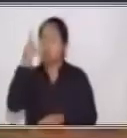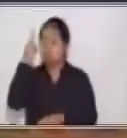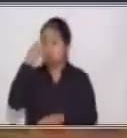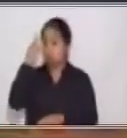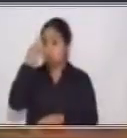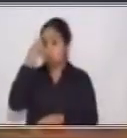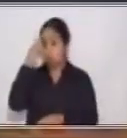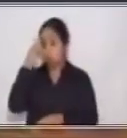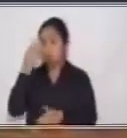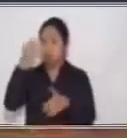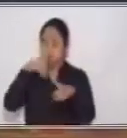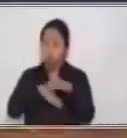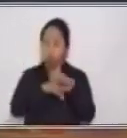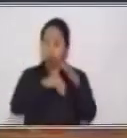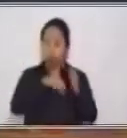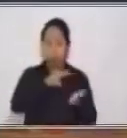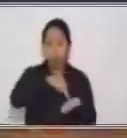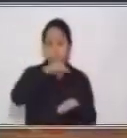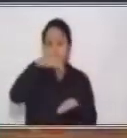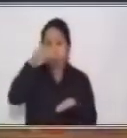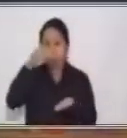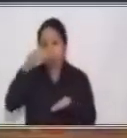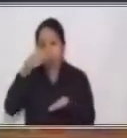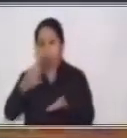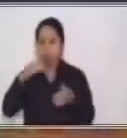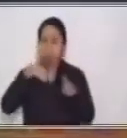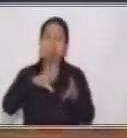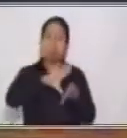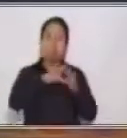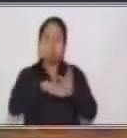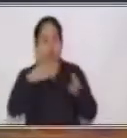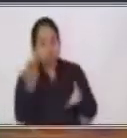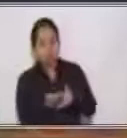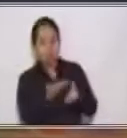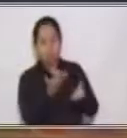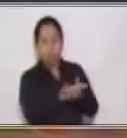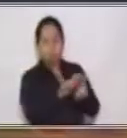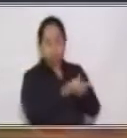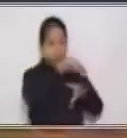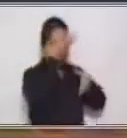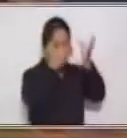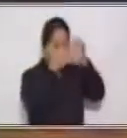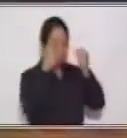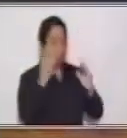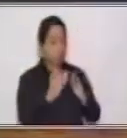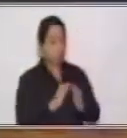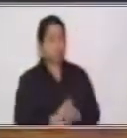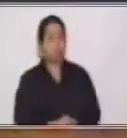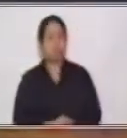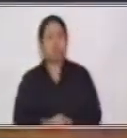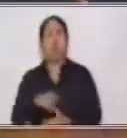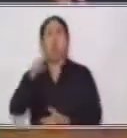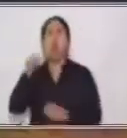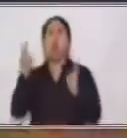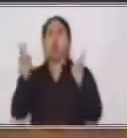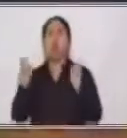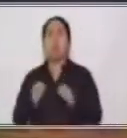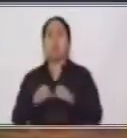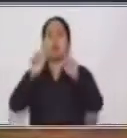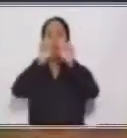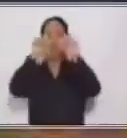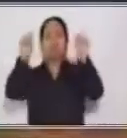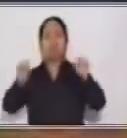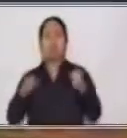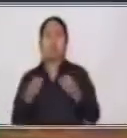todos esos materiales para poder colocarlos en tu portafolio de Aprendo en Casa. Sistema monetario. ¿A qué se